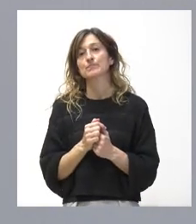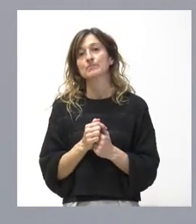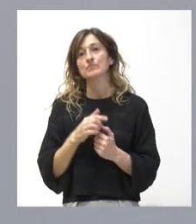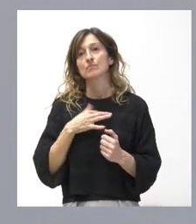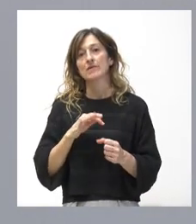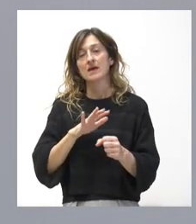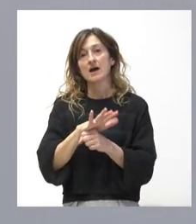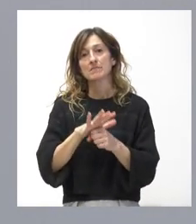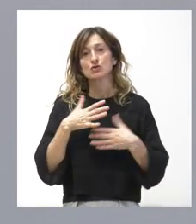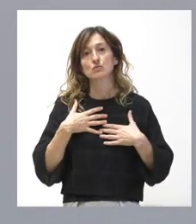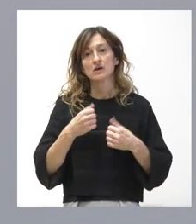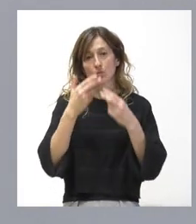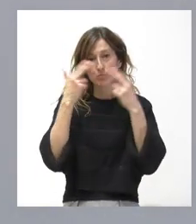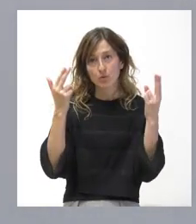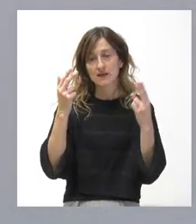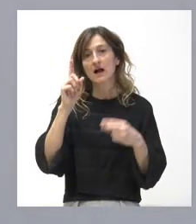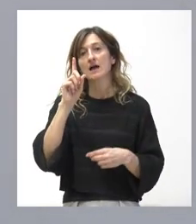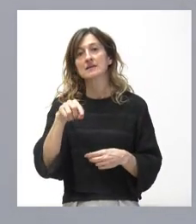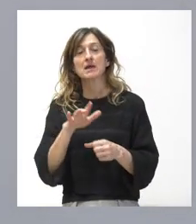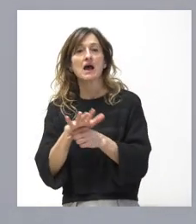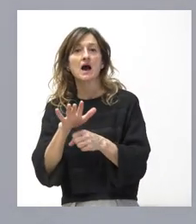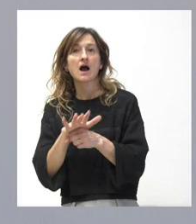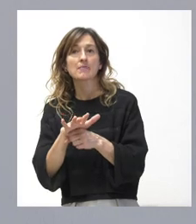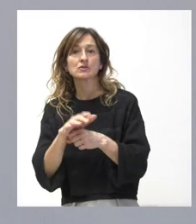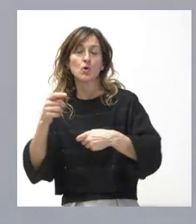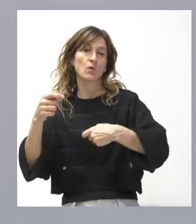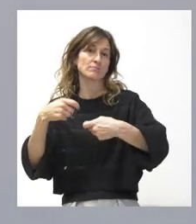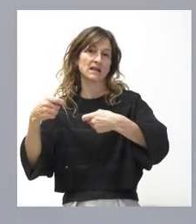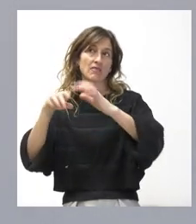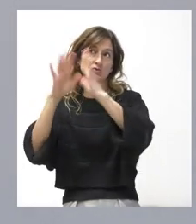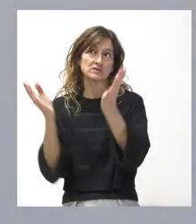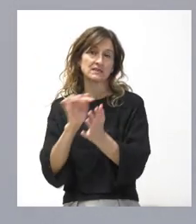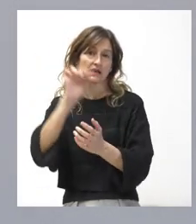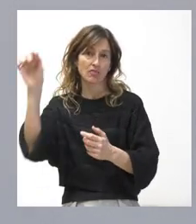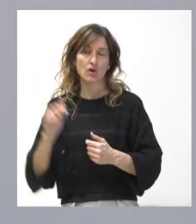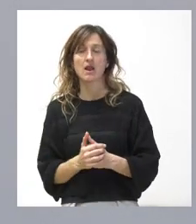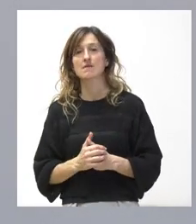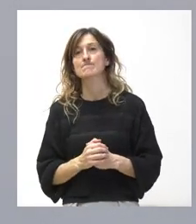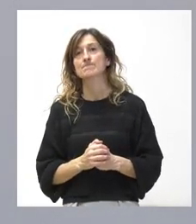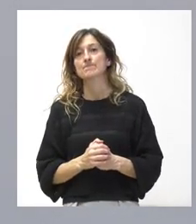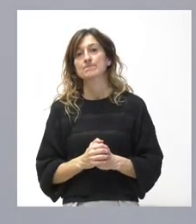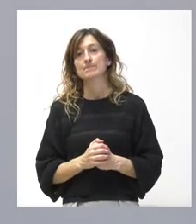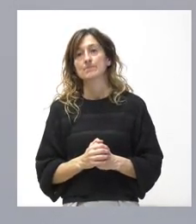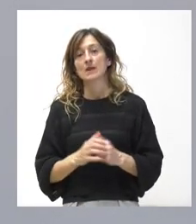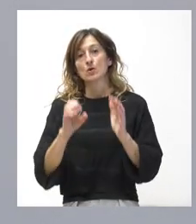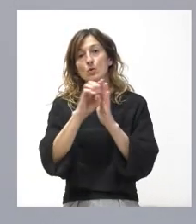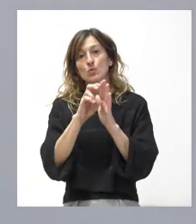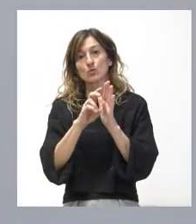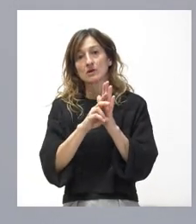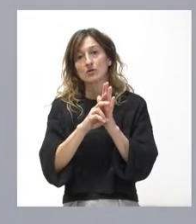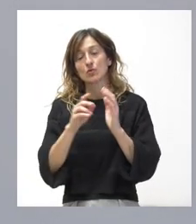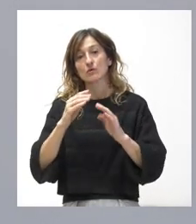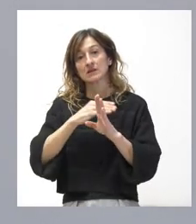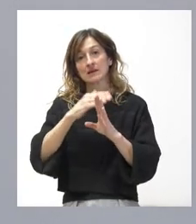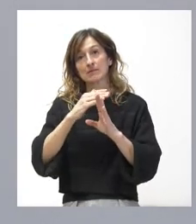de la salud pública como a través del ámbito de la presencia en los mercados internacionales. Se reforma el currículum de los niveles básico,